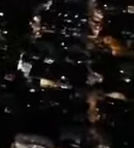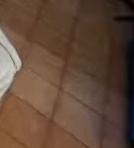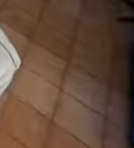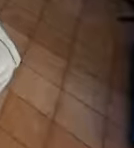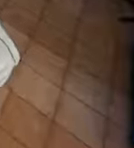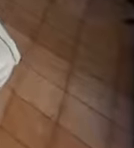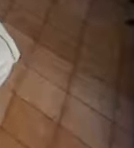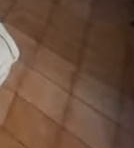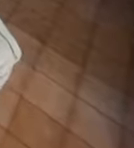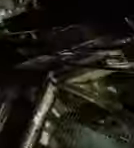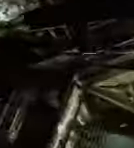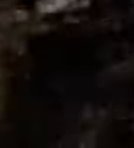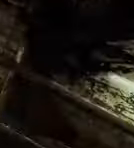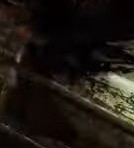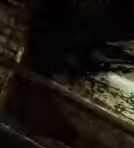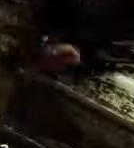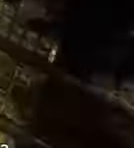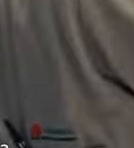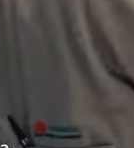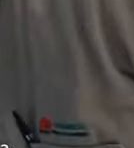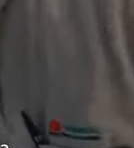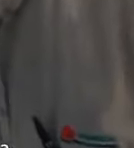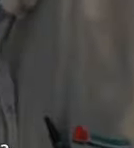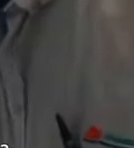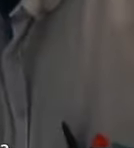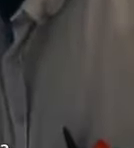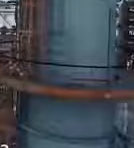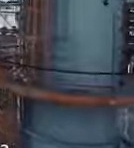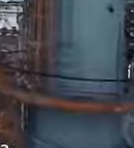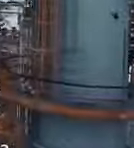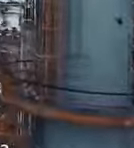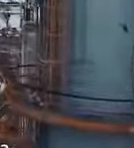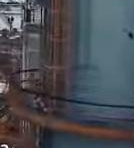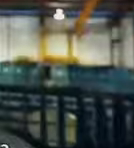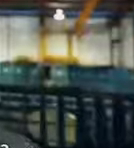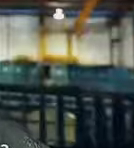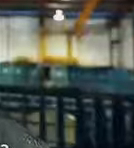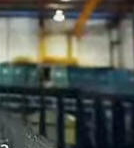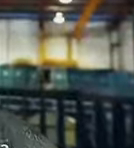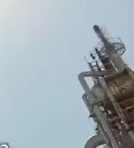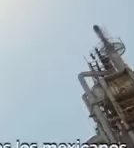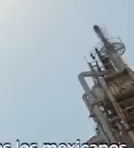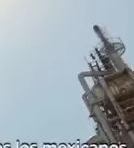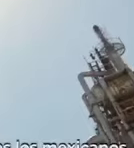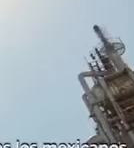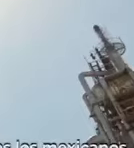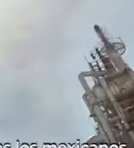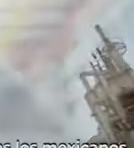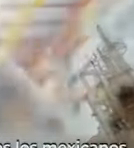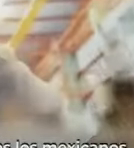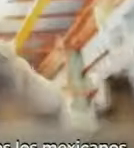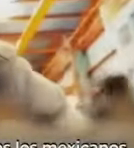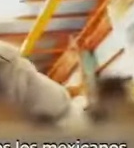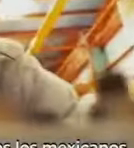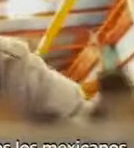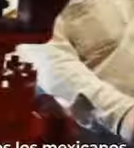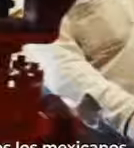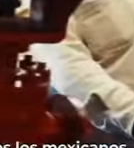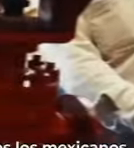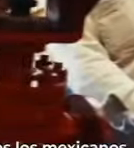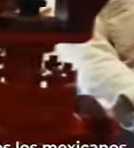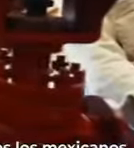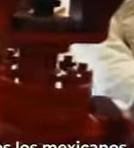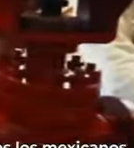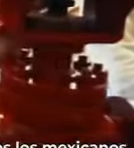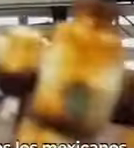En el marco de la conmemoración del 83 aniversario de la expropiación petrolera, Pemex enarbola este espíritu